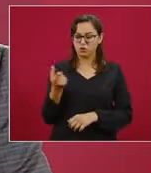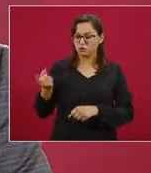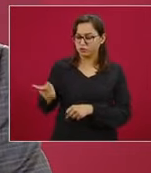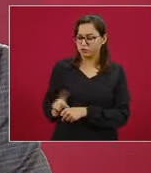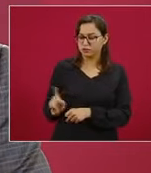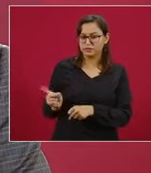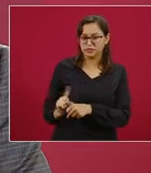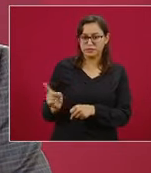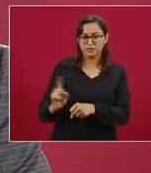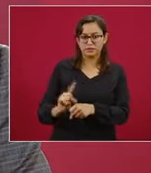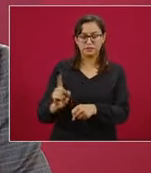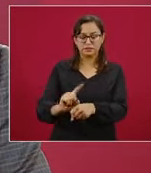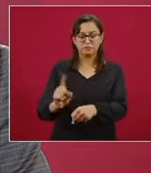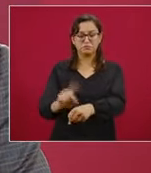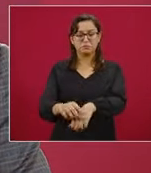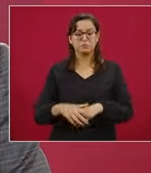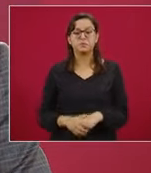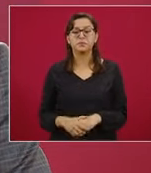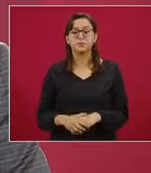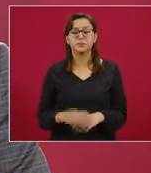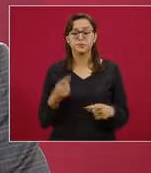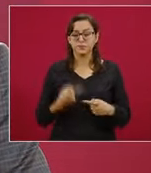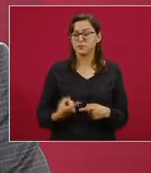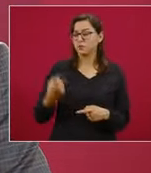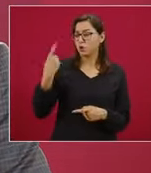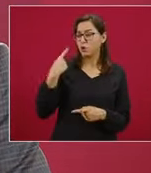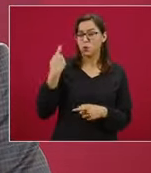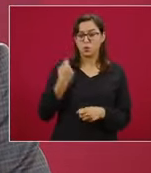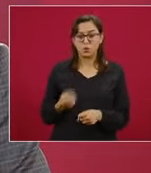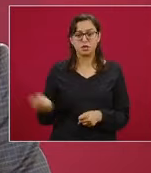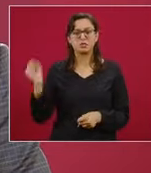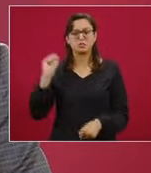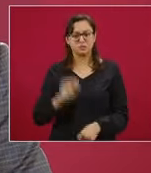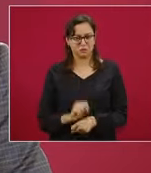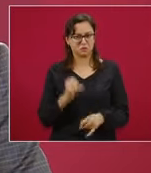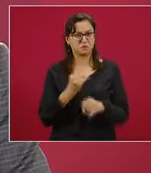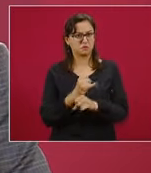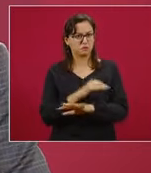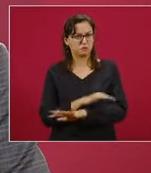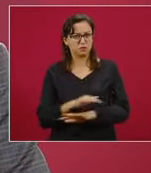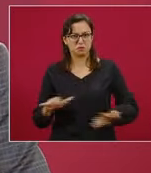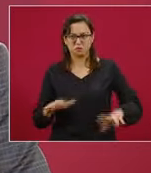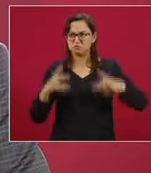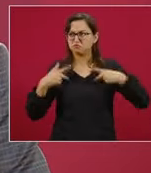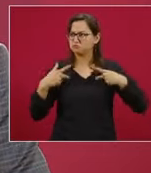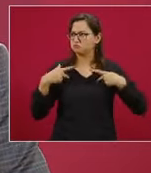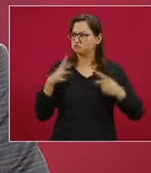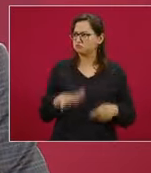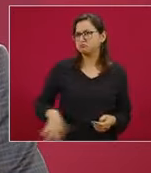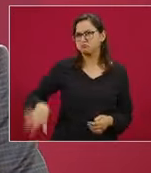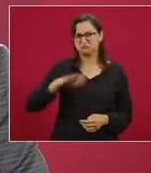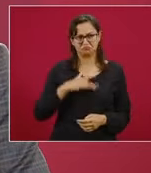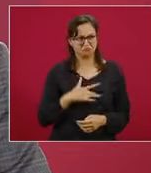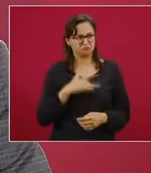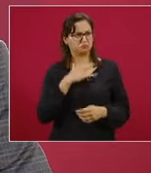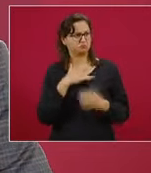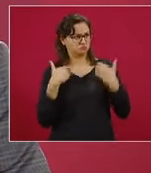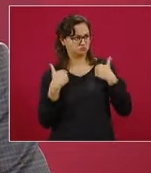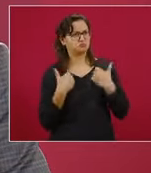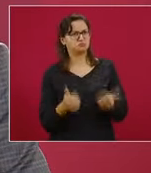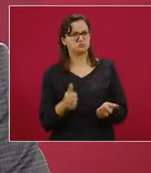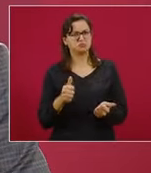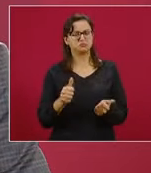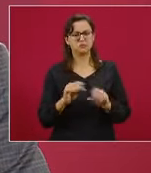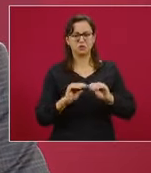experiencia, al parecer bien acogida, se presentará el estado actual de las curvas epidemiológicas de cada uno de los